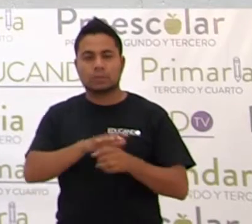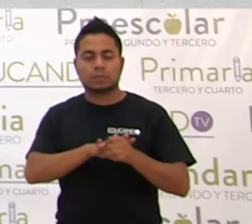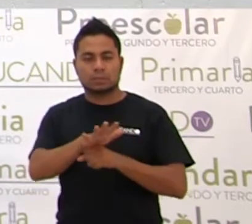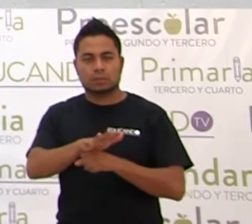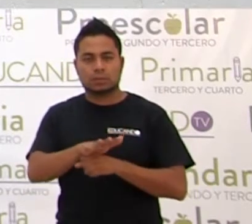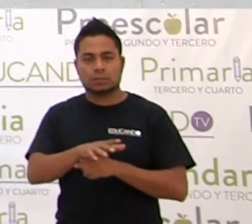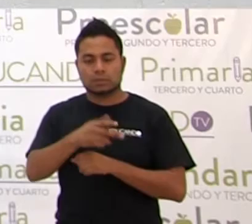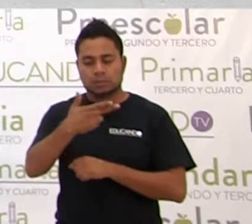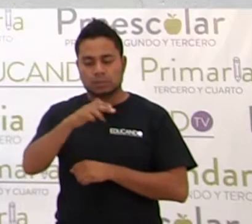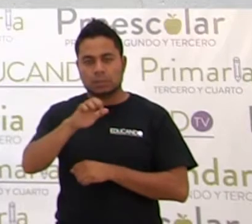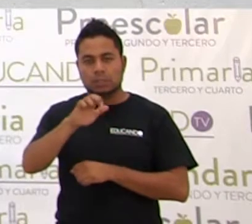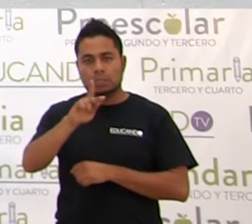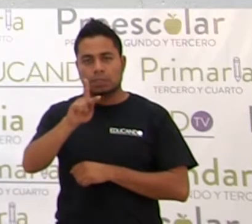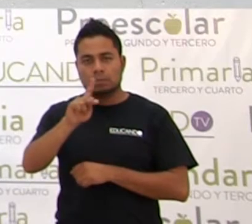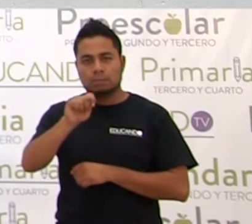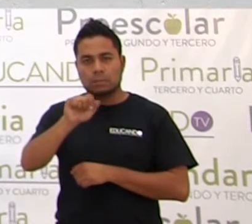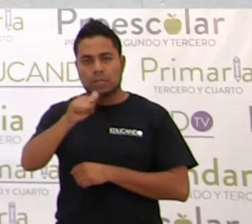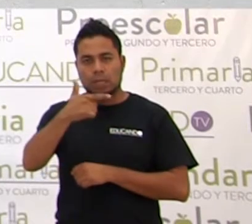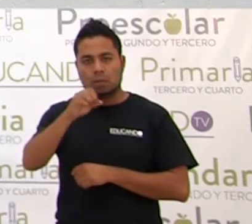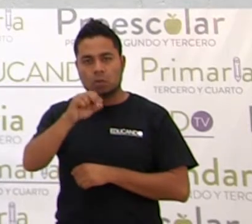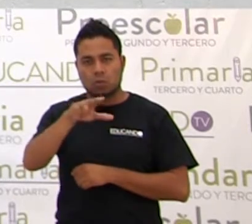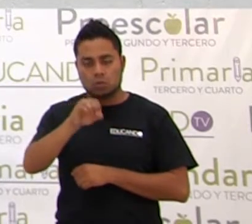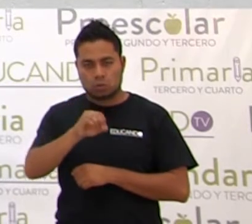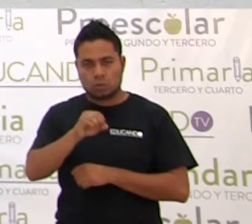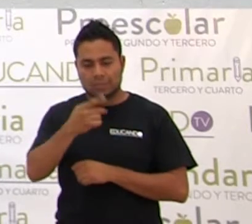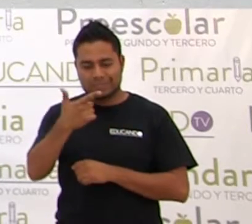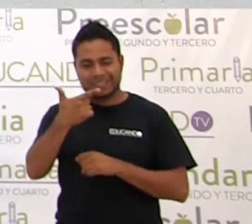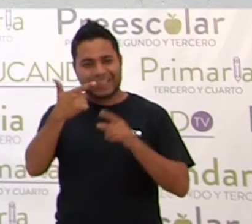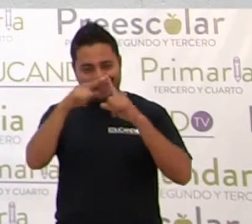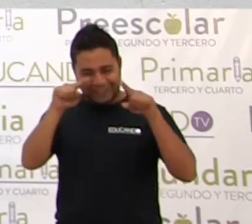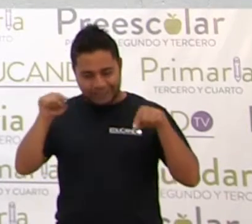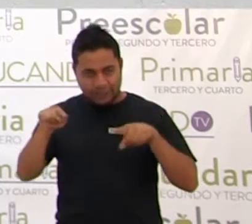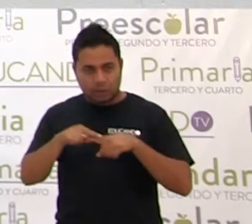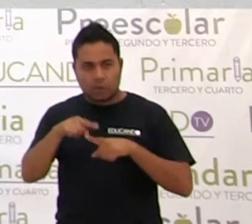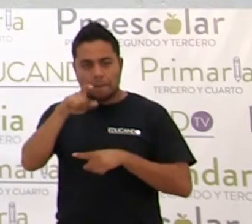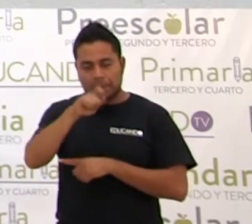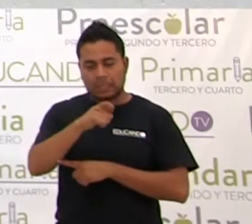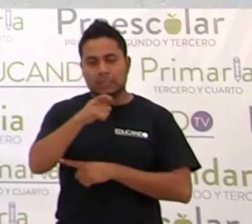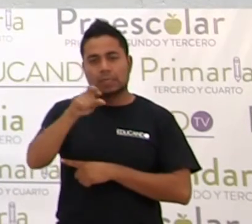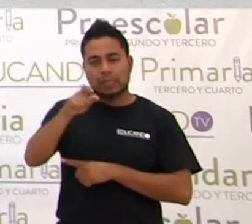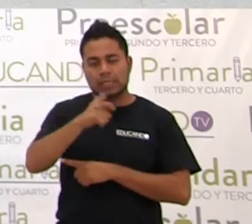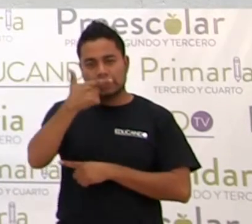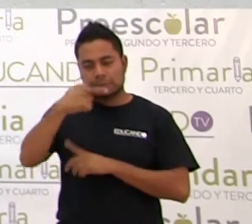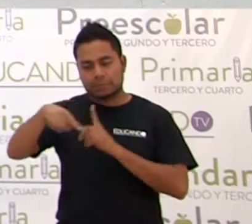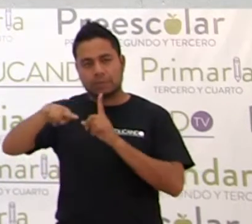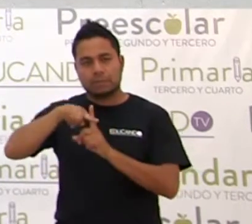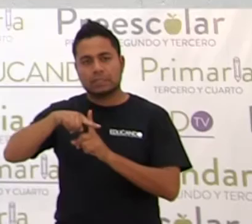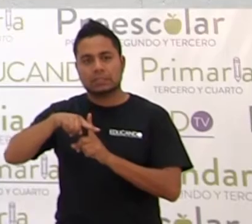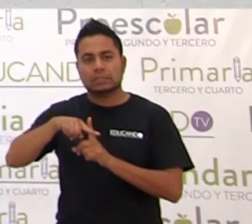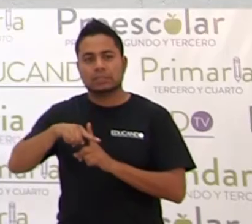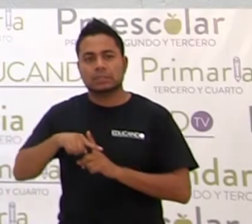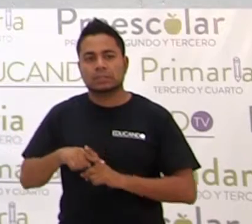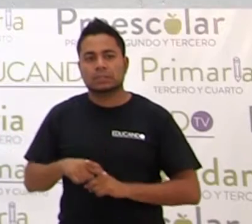heptágono, ¿sí? 7 lados. 20X séptima más, ¿sí?